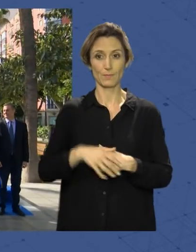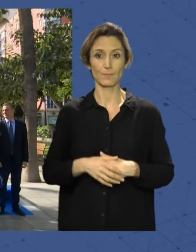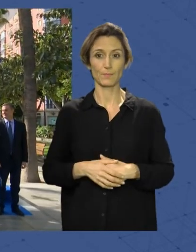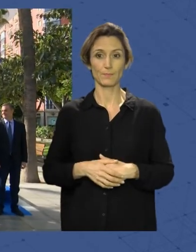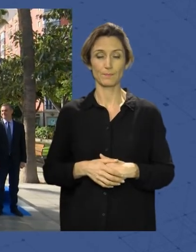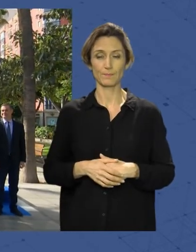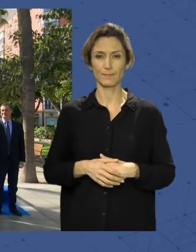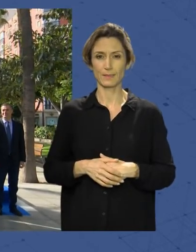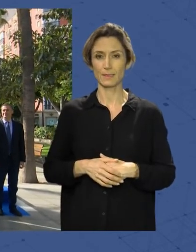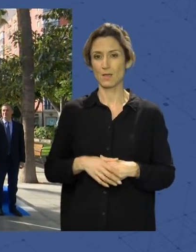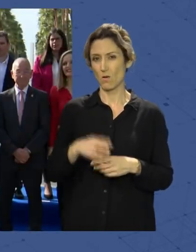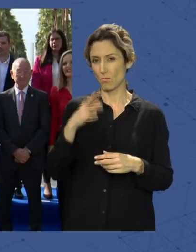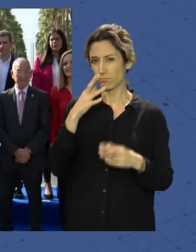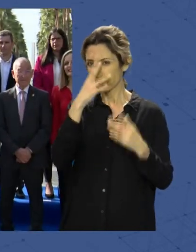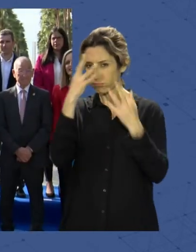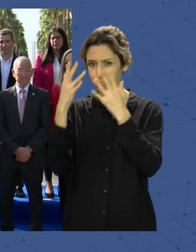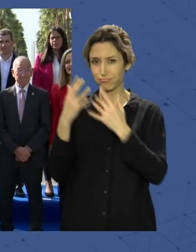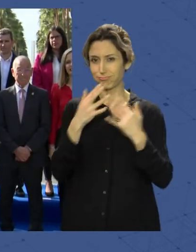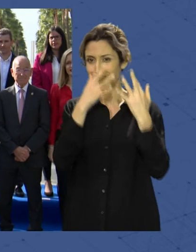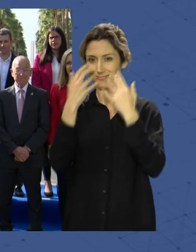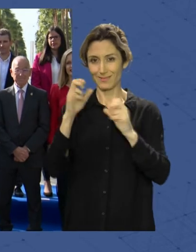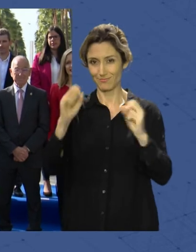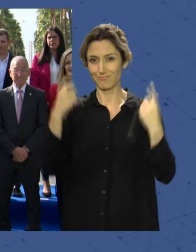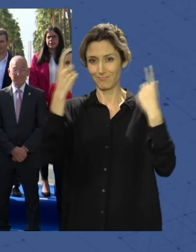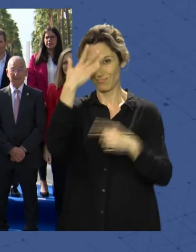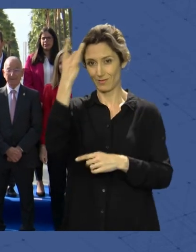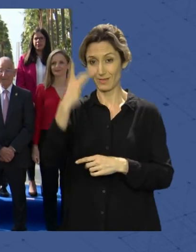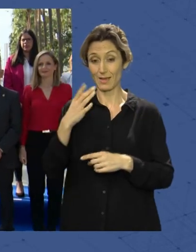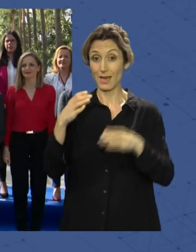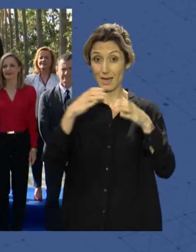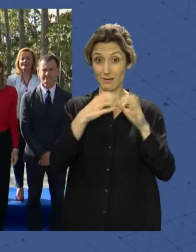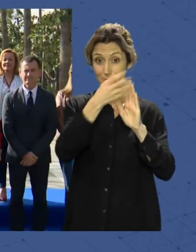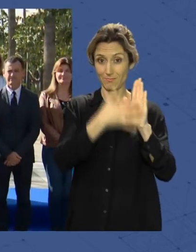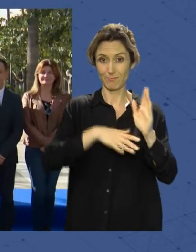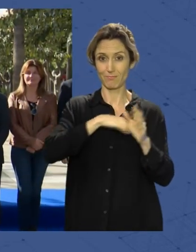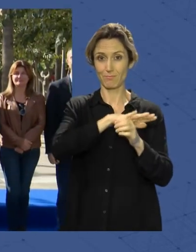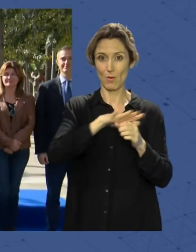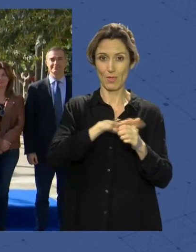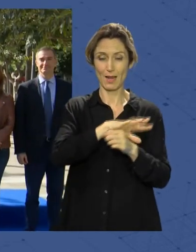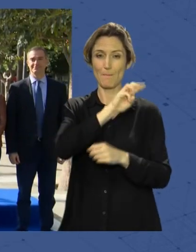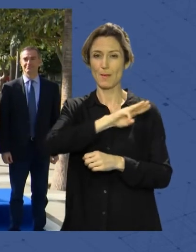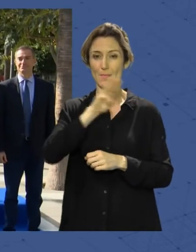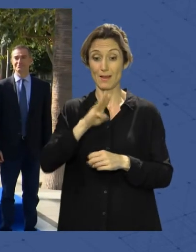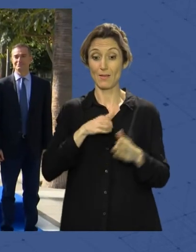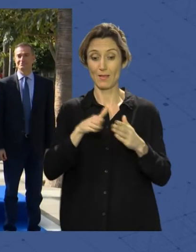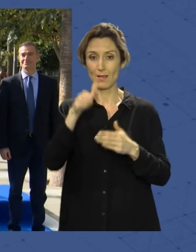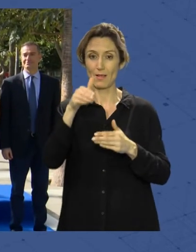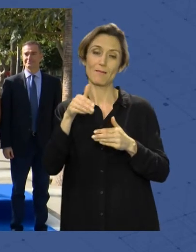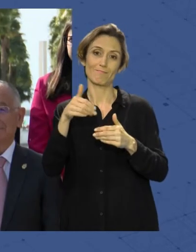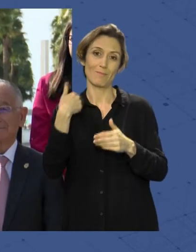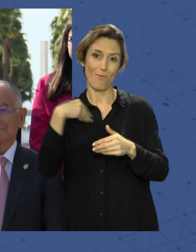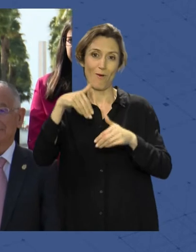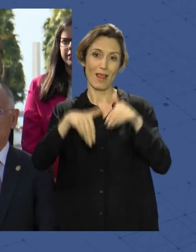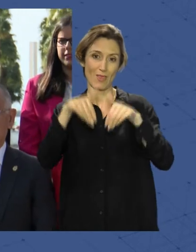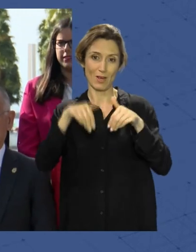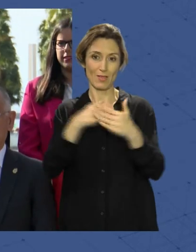Tras muchas especulaciones, ya conocemos la lista provincial del PP de cara a los comicios regionales del 19 de junio. Cambia bastante